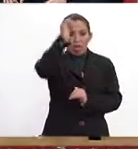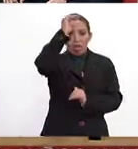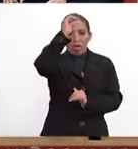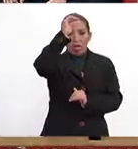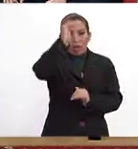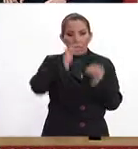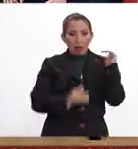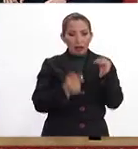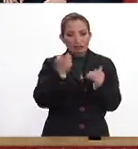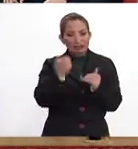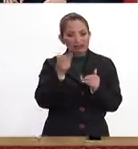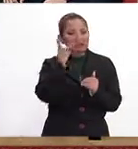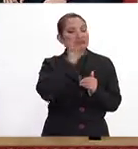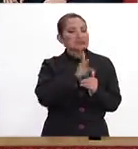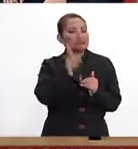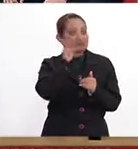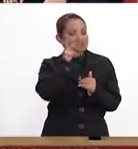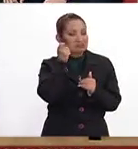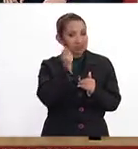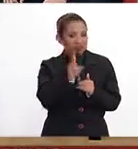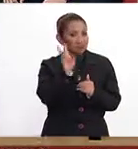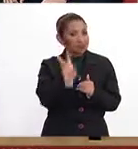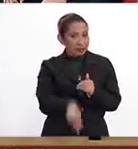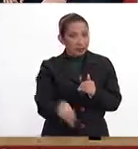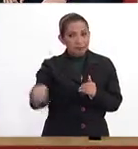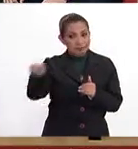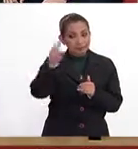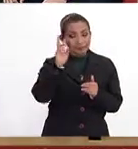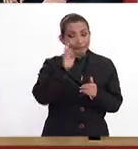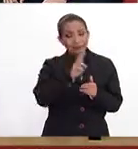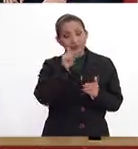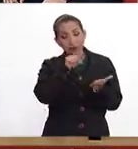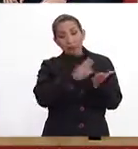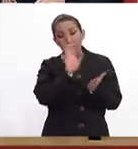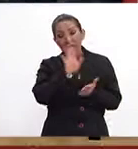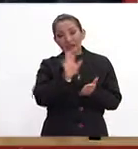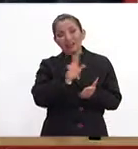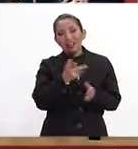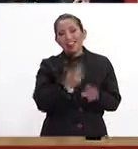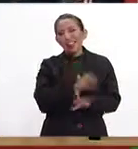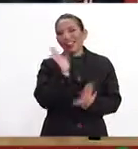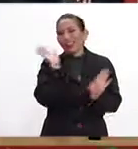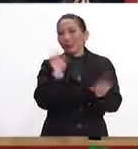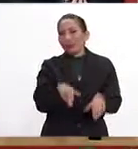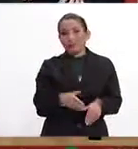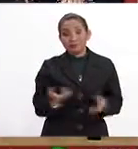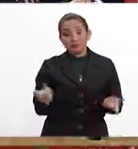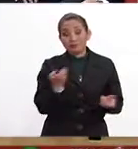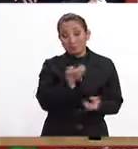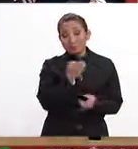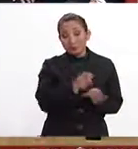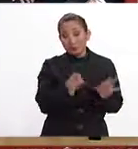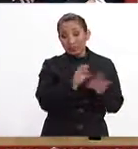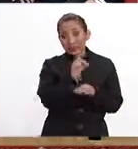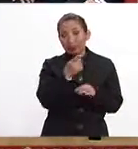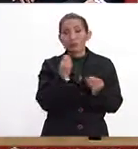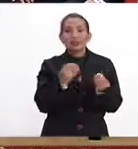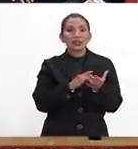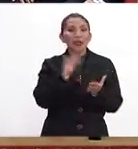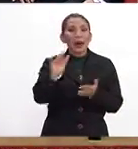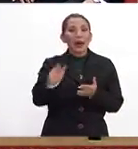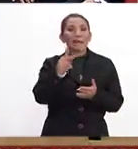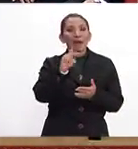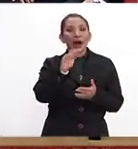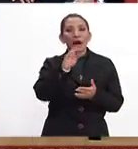días es un indicador, ¿no?, y hay que decirlo hacia el público de que parece que no pasa nada. Increíble, ese dato es muy importante. Muchísimas gracias,